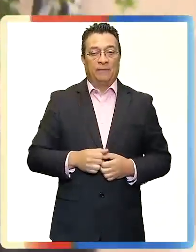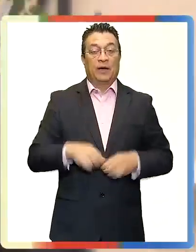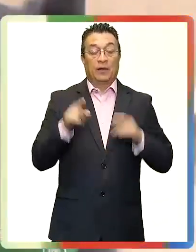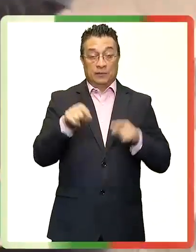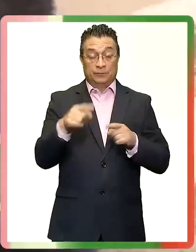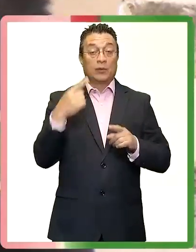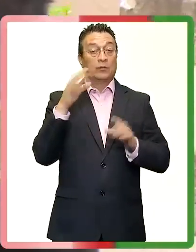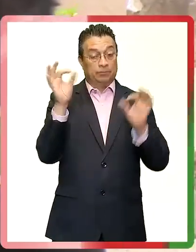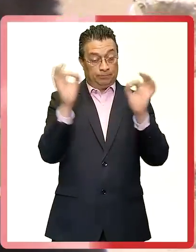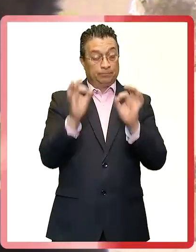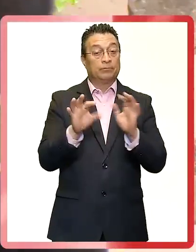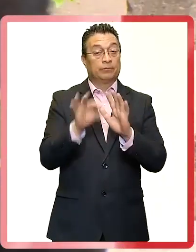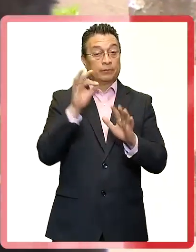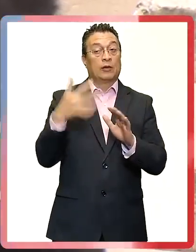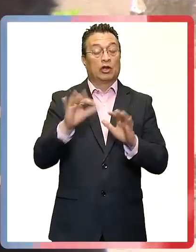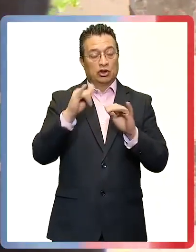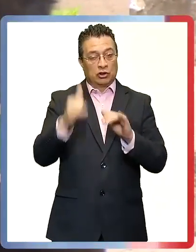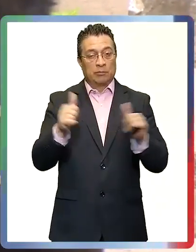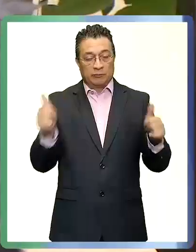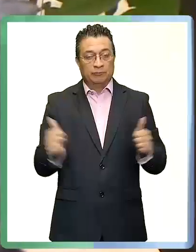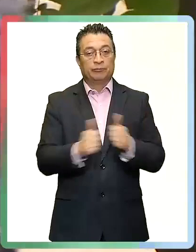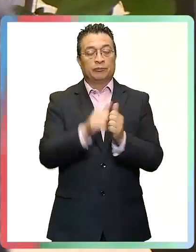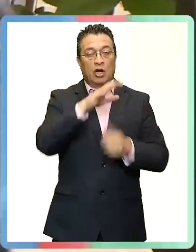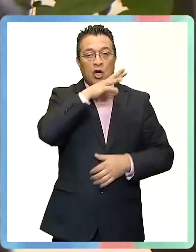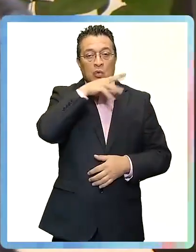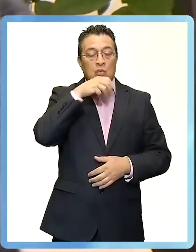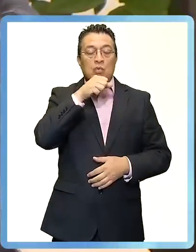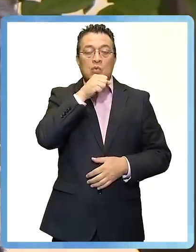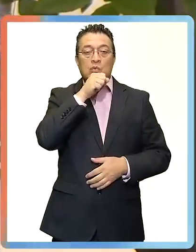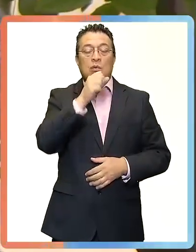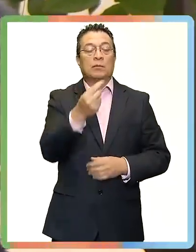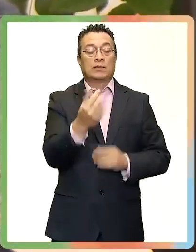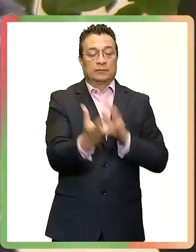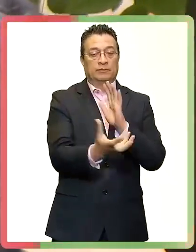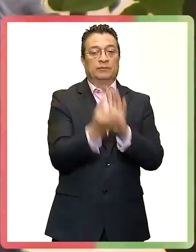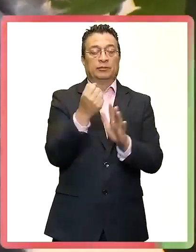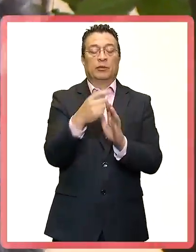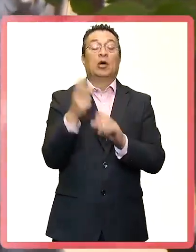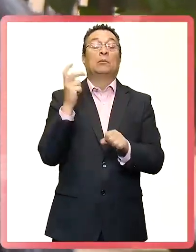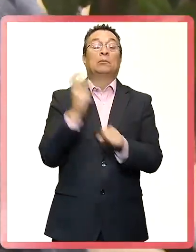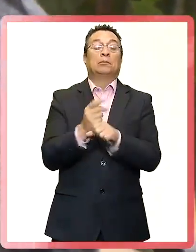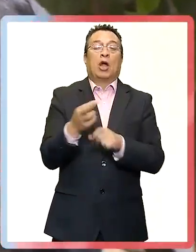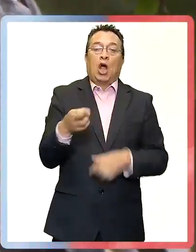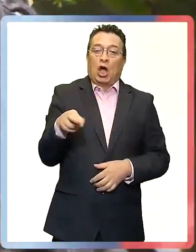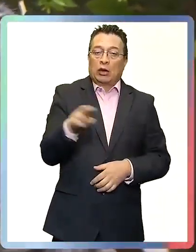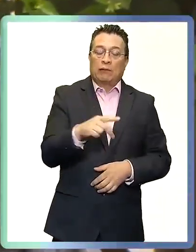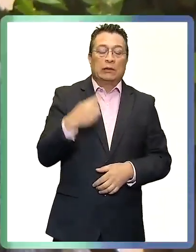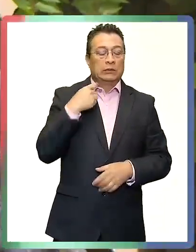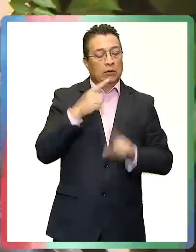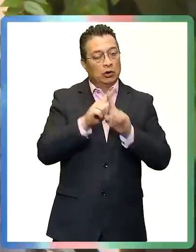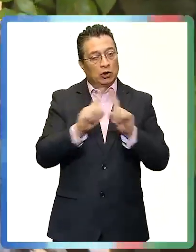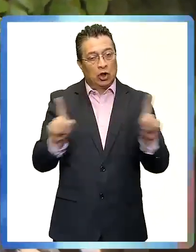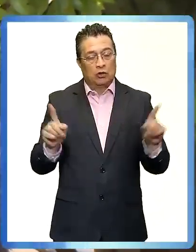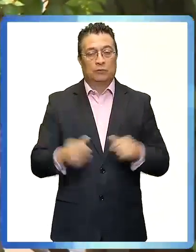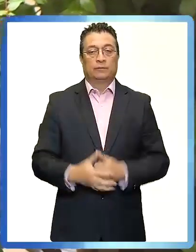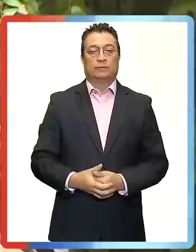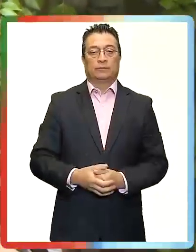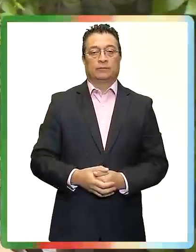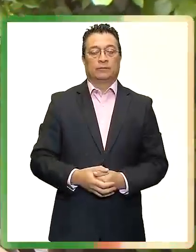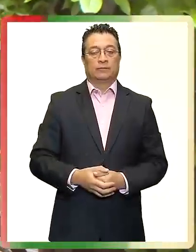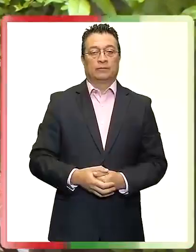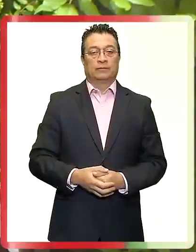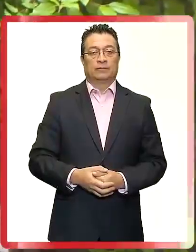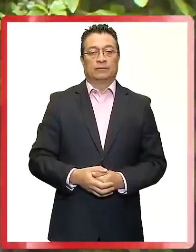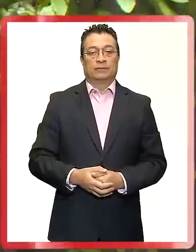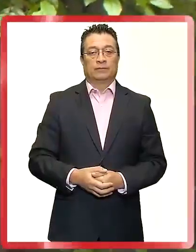robo o estafa. Un detalle a tener en cuenta, siempre acompaña a un adulto mayor a hacer un retiro de dinero para que no sea una víctima más de la